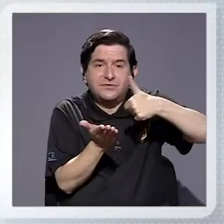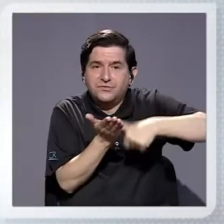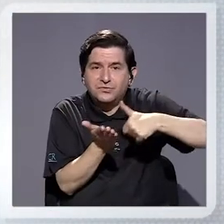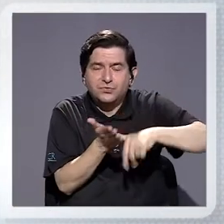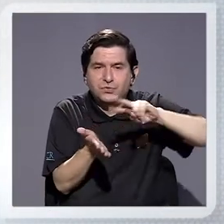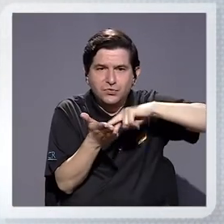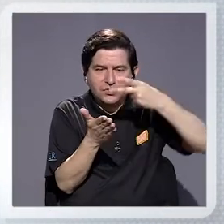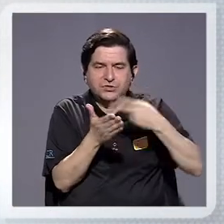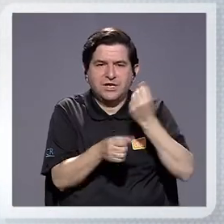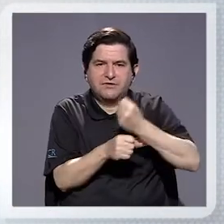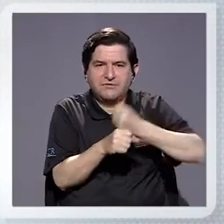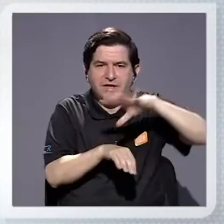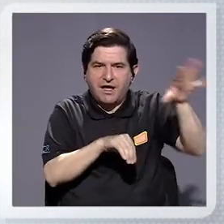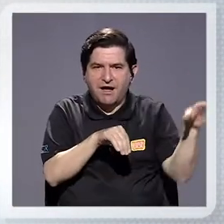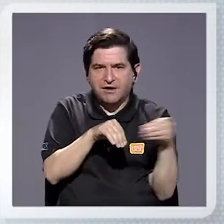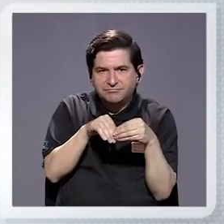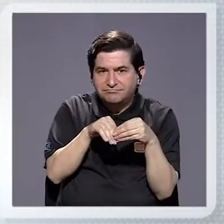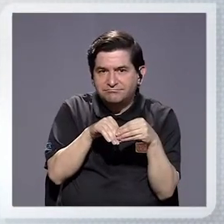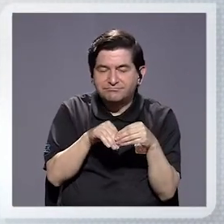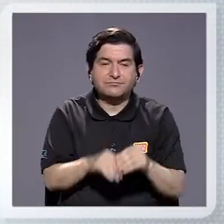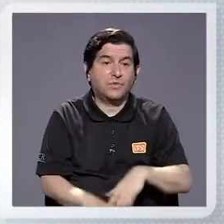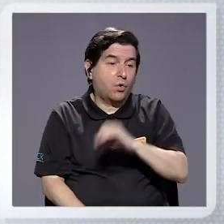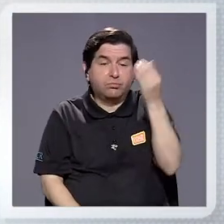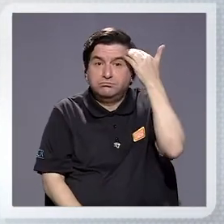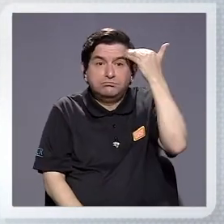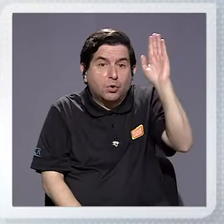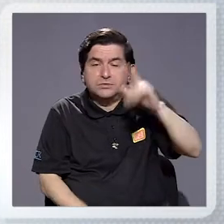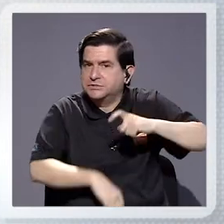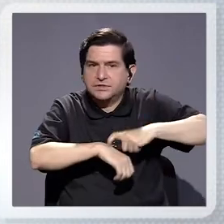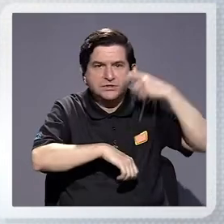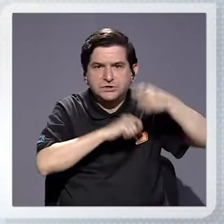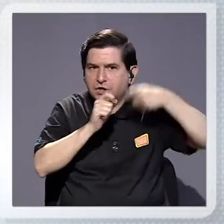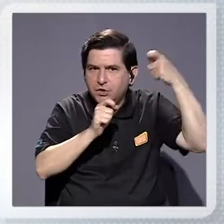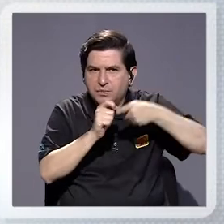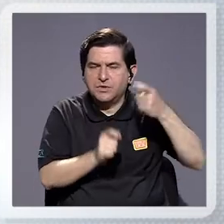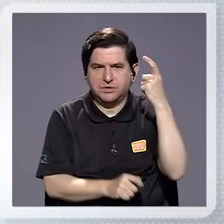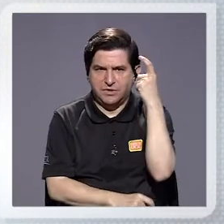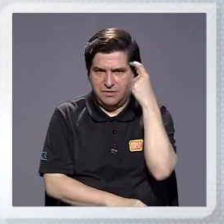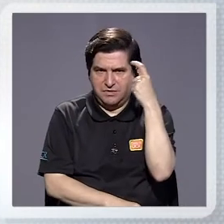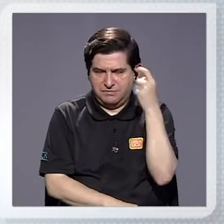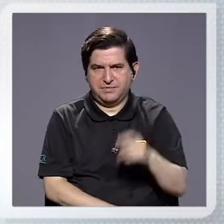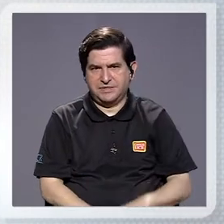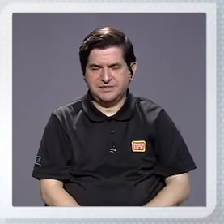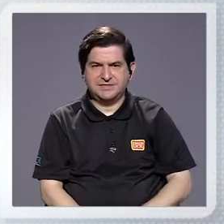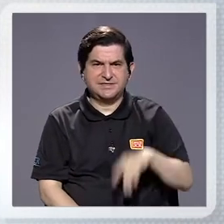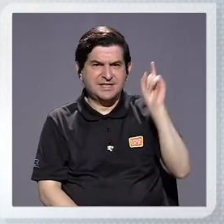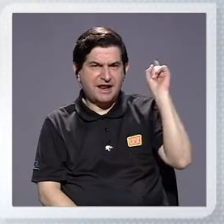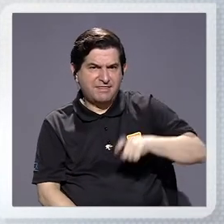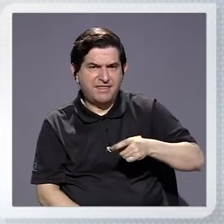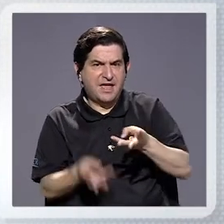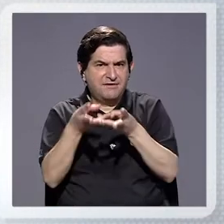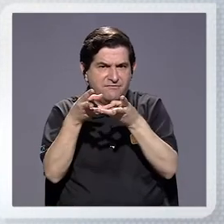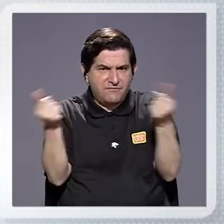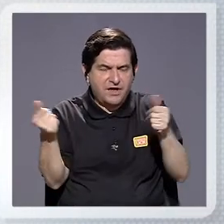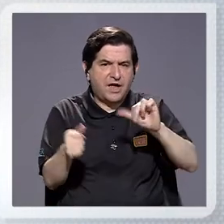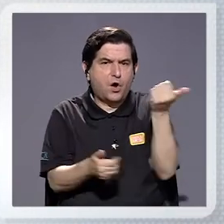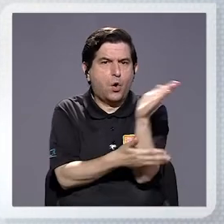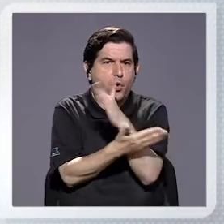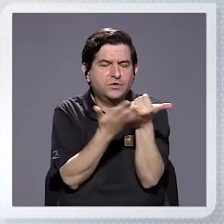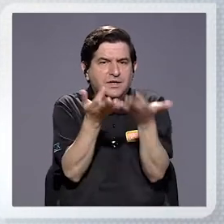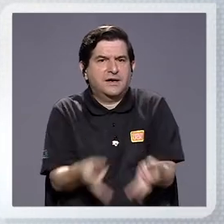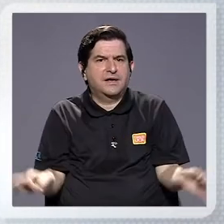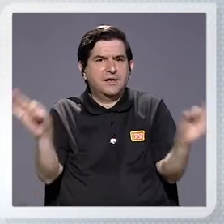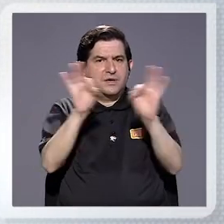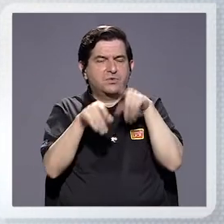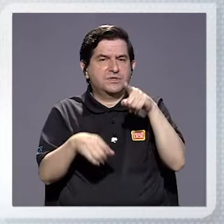elecciones significa una labor adicional, o no sé si en algún momento determinado ha pensado que debería desaparecer esa